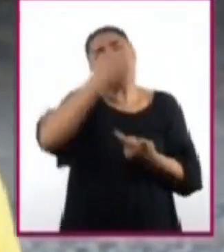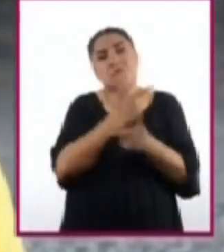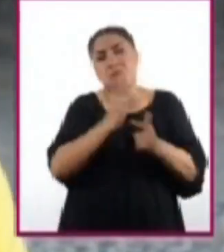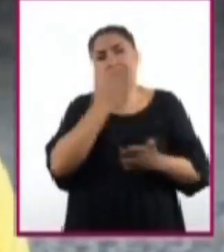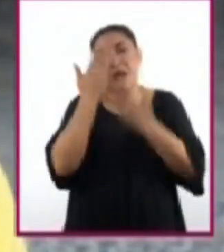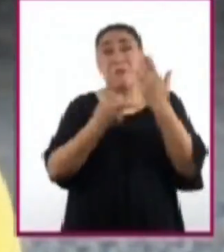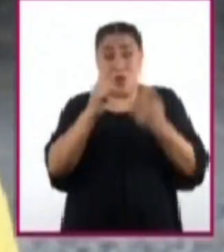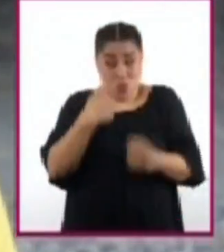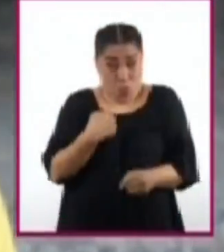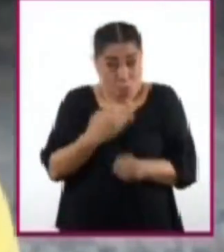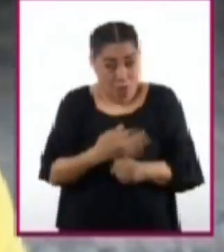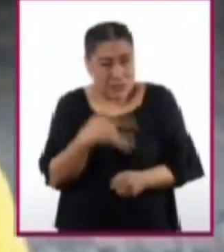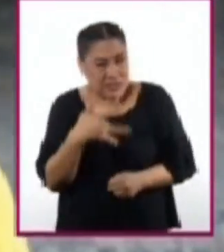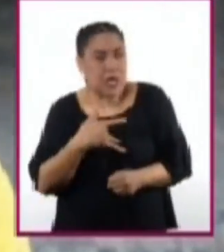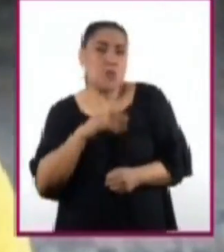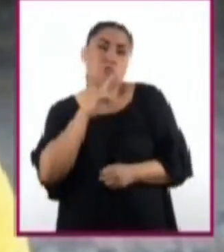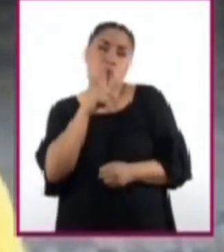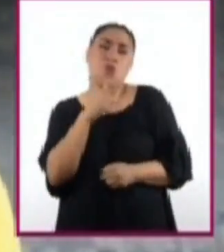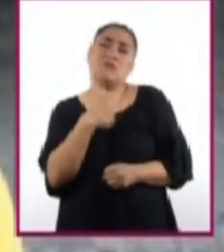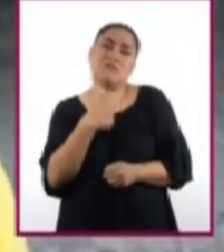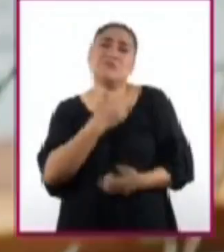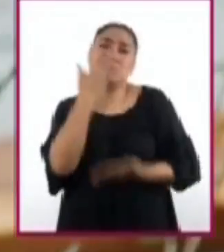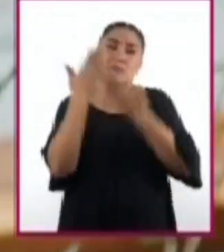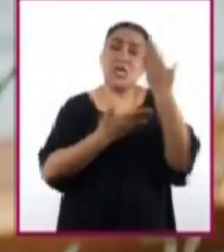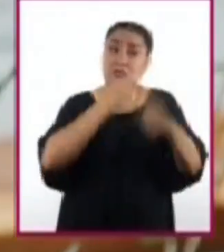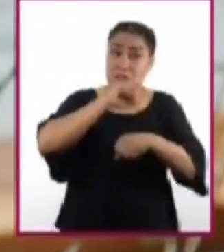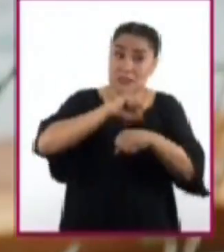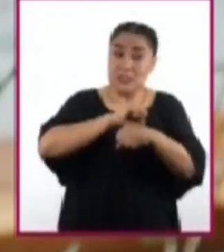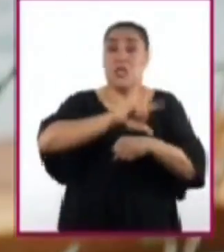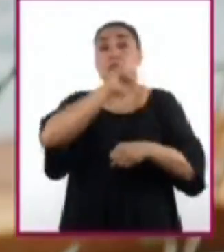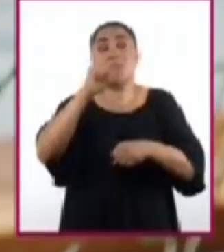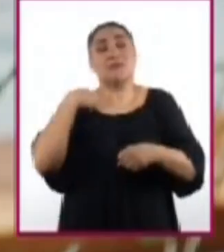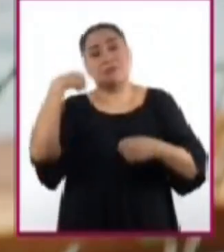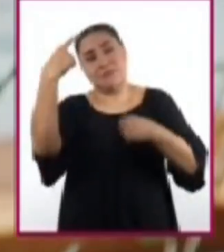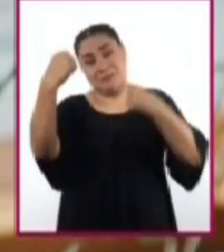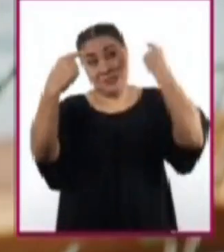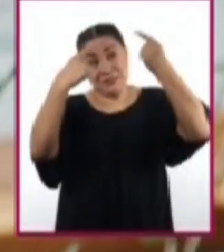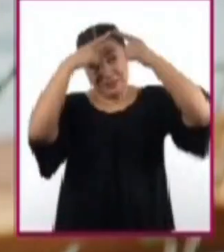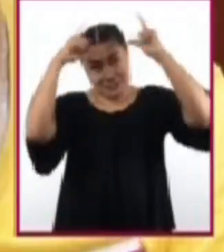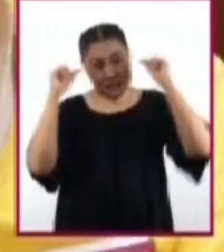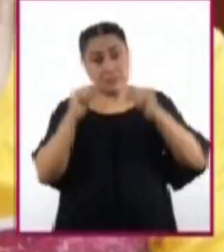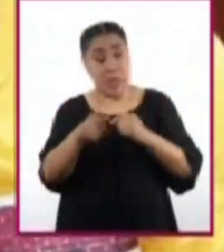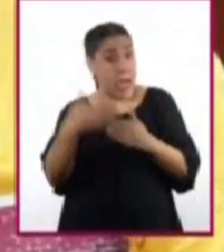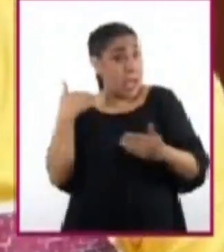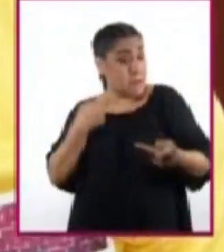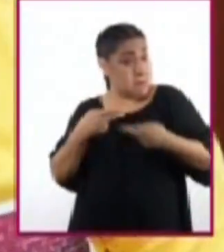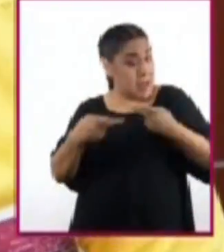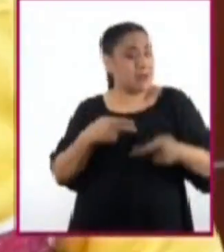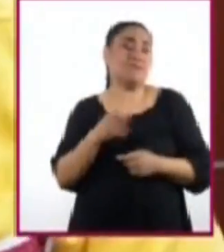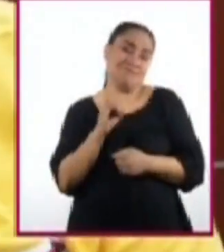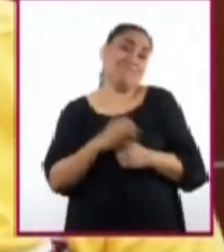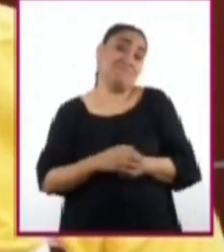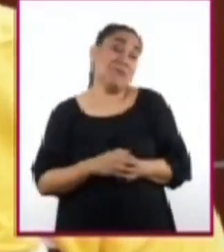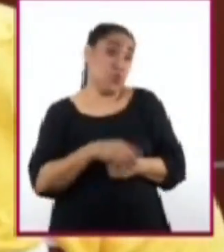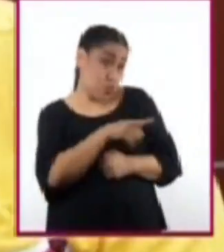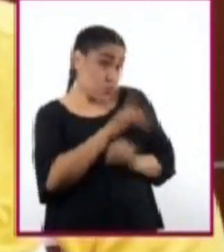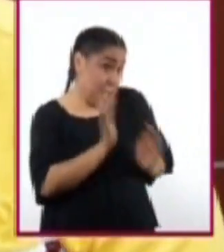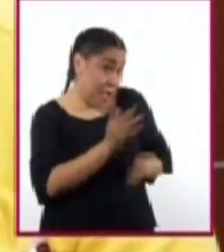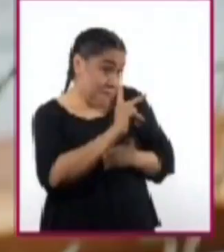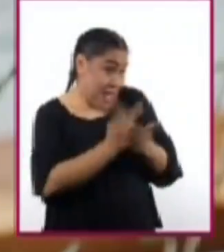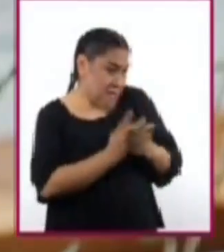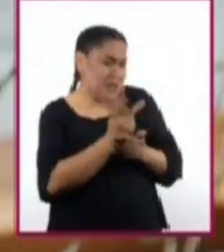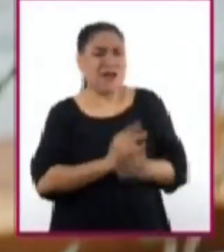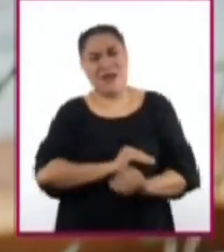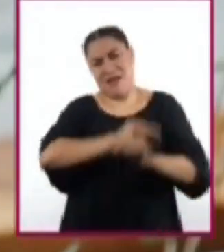prefiero acabar la secundaria y luego estudiar para ser enfermero. Acuérdate. Tú ya tienes todo planeado, ¿verdad? ¿A poco tú no? Claro,